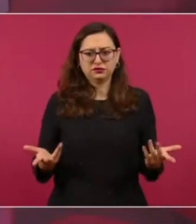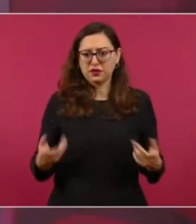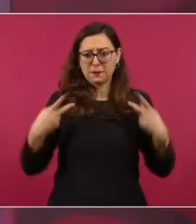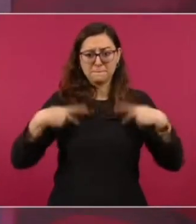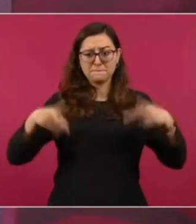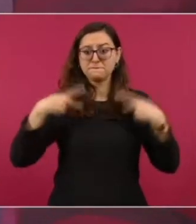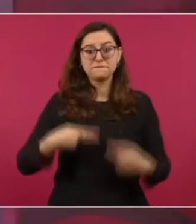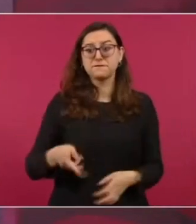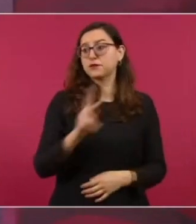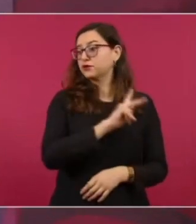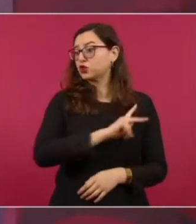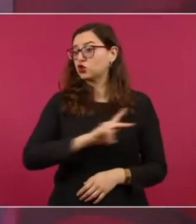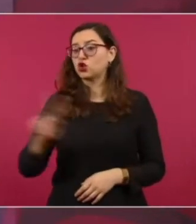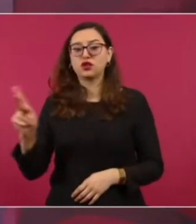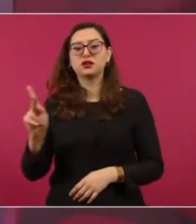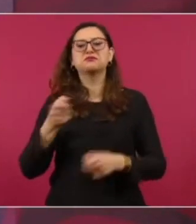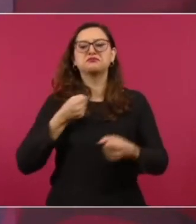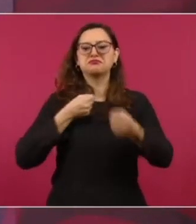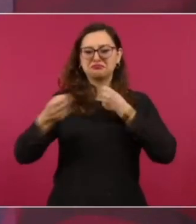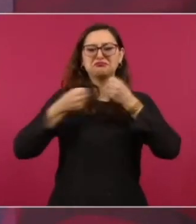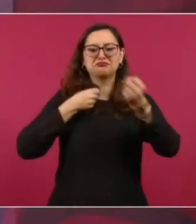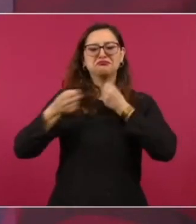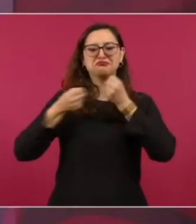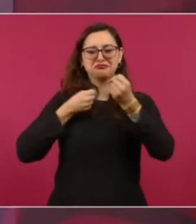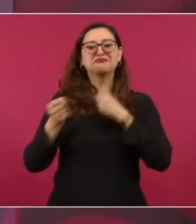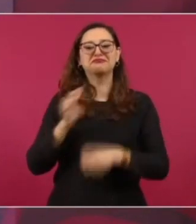señor es más famoso